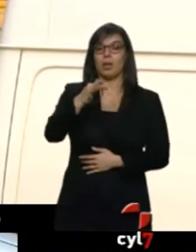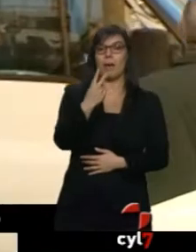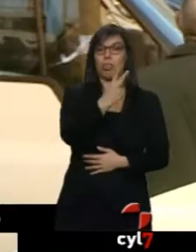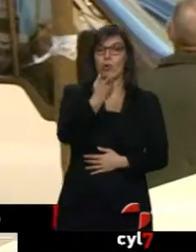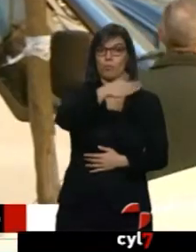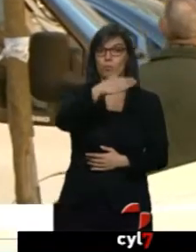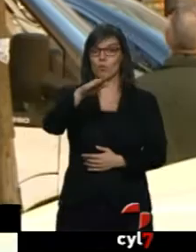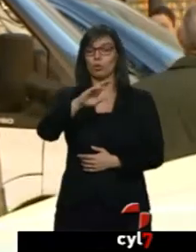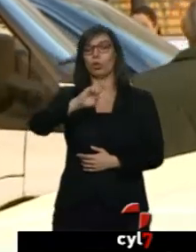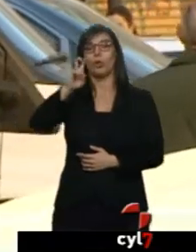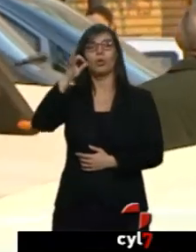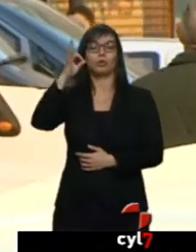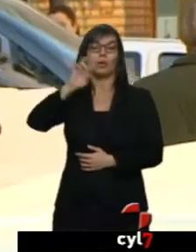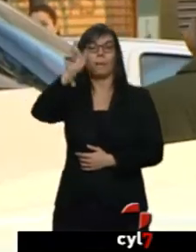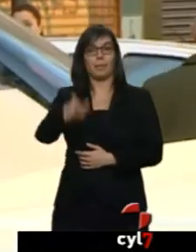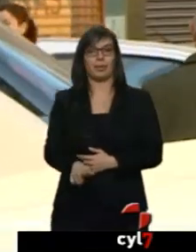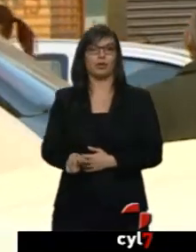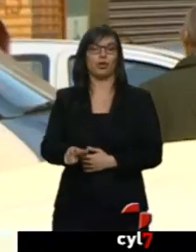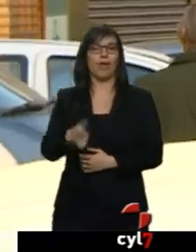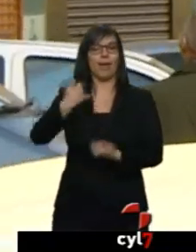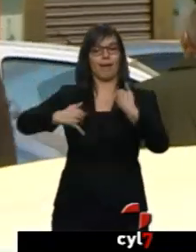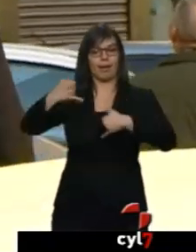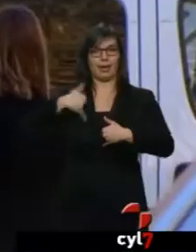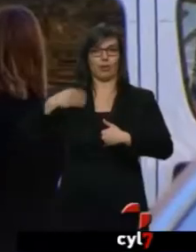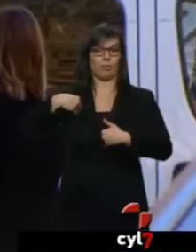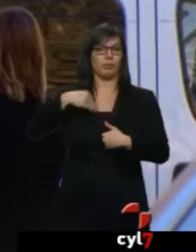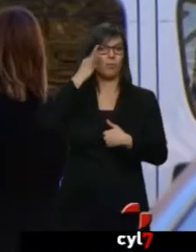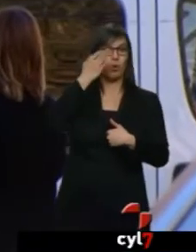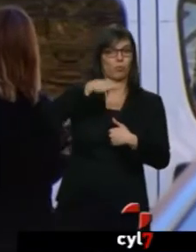otra persona resultó herida, la pareja de la mujer abatida a tiros.